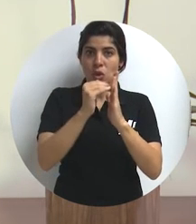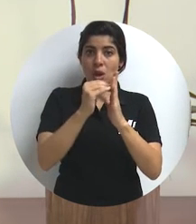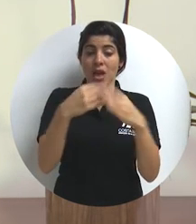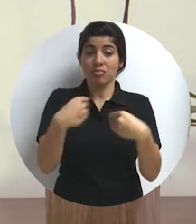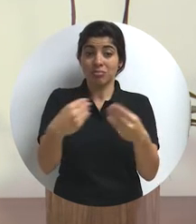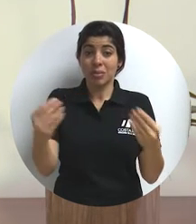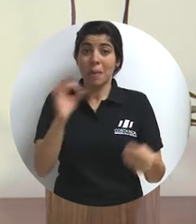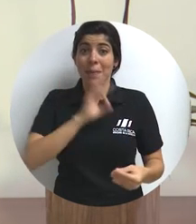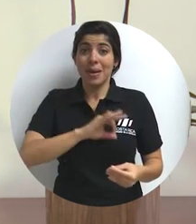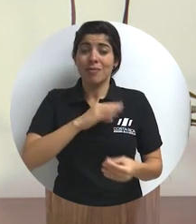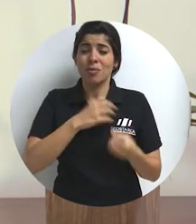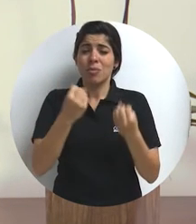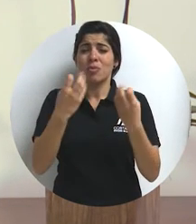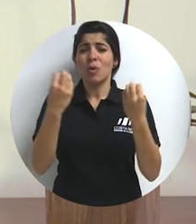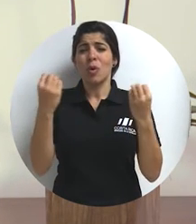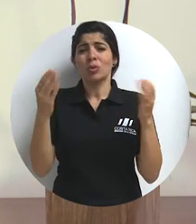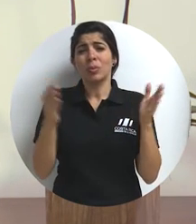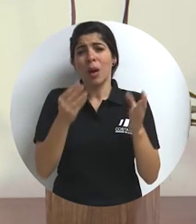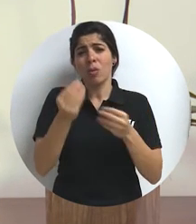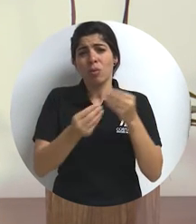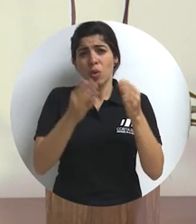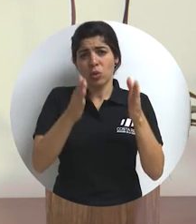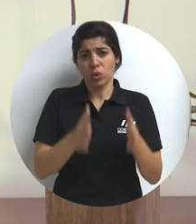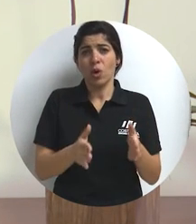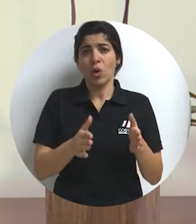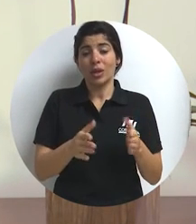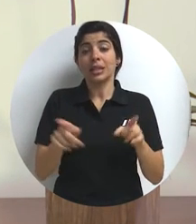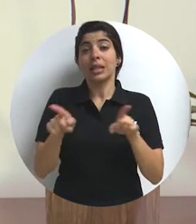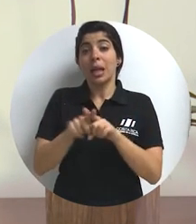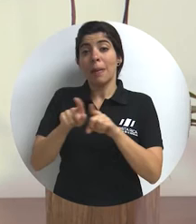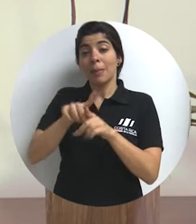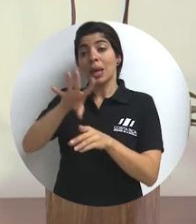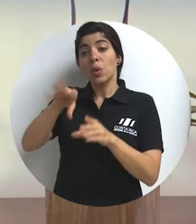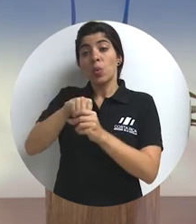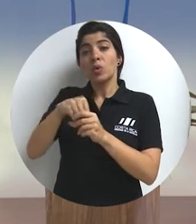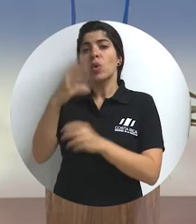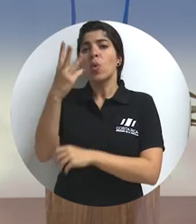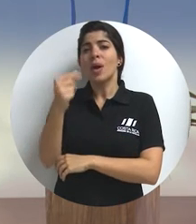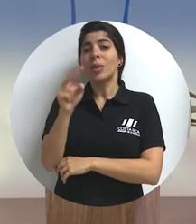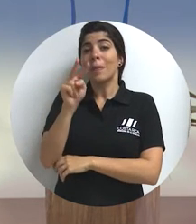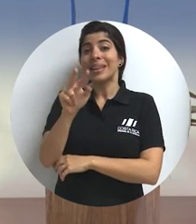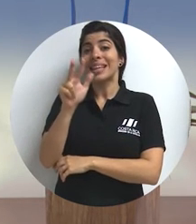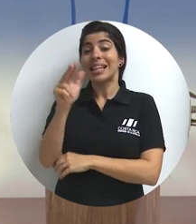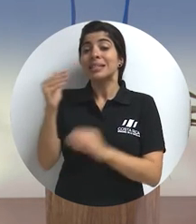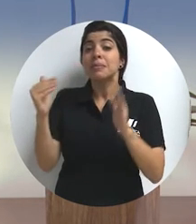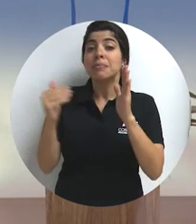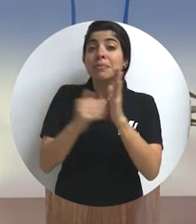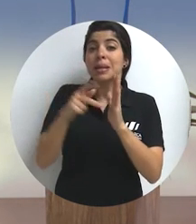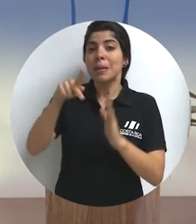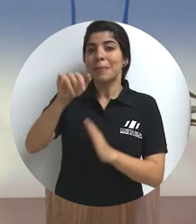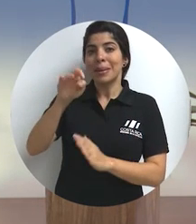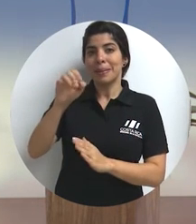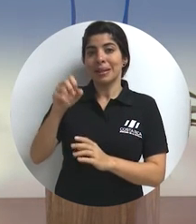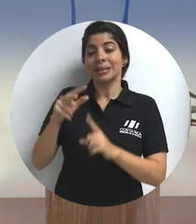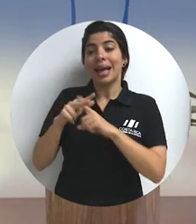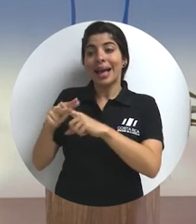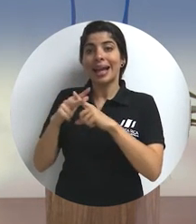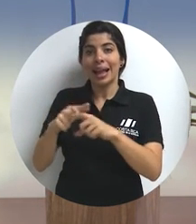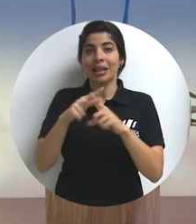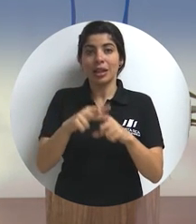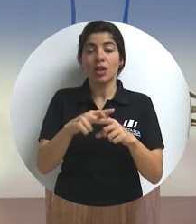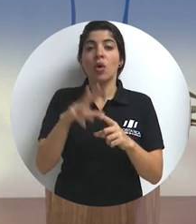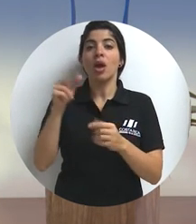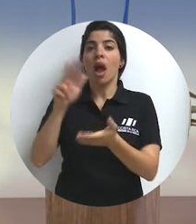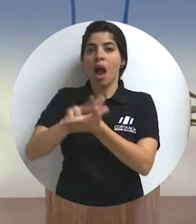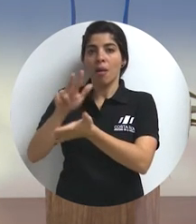beneficiando a miles de pequeños productores. Se incluyó a 23 mil pymes con crédito y